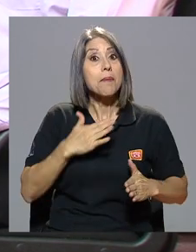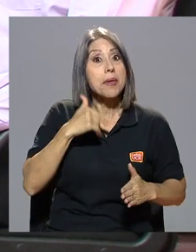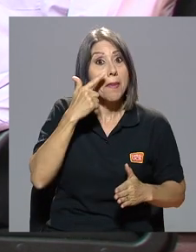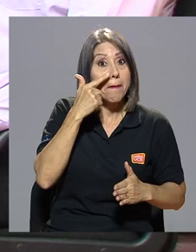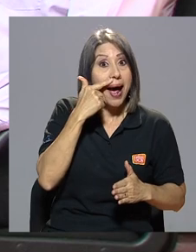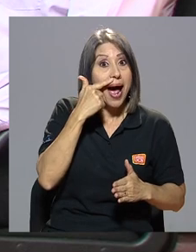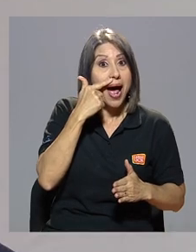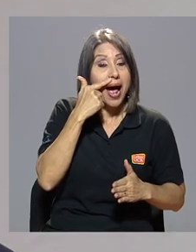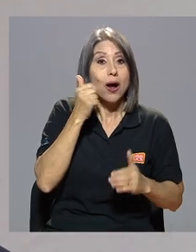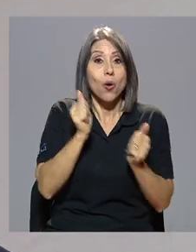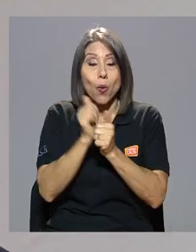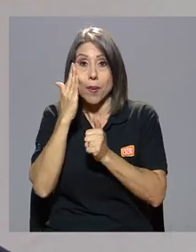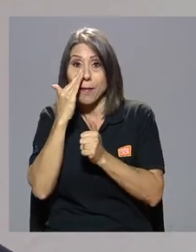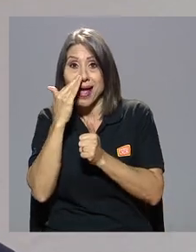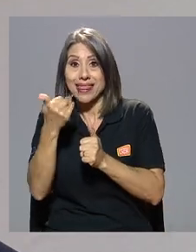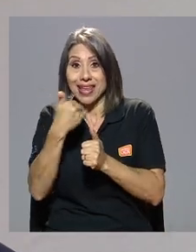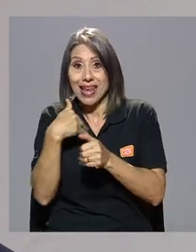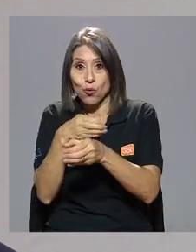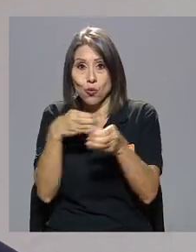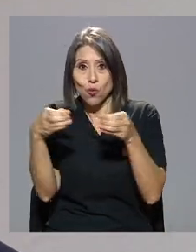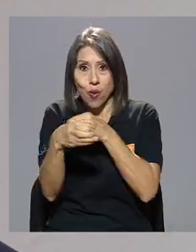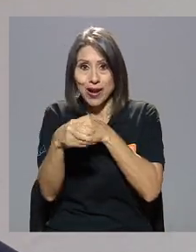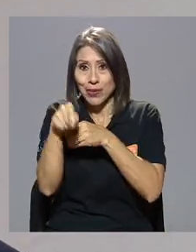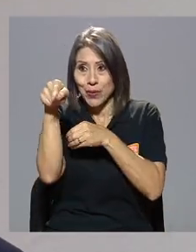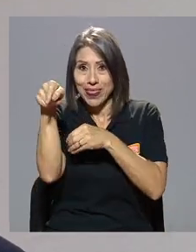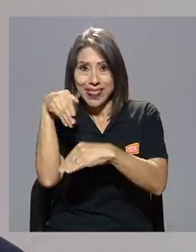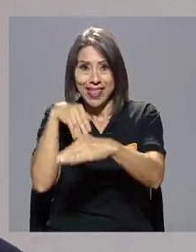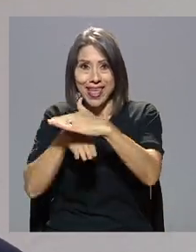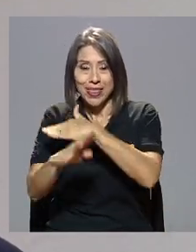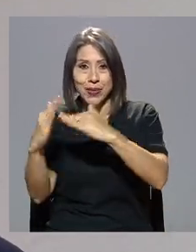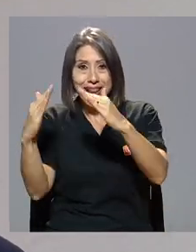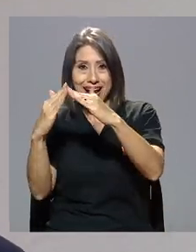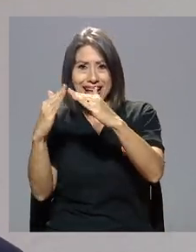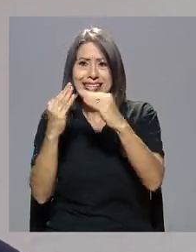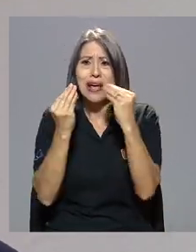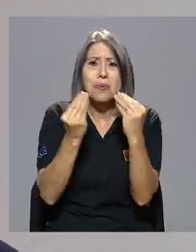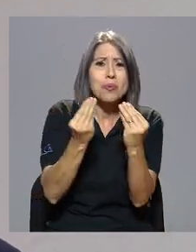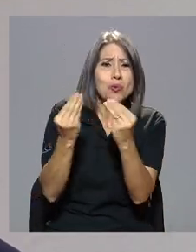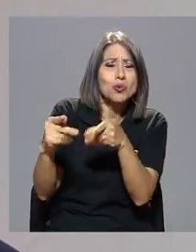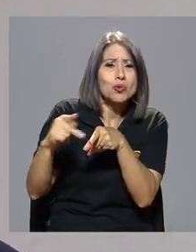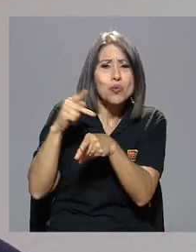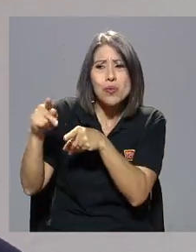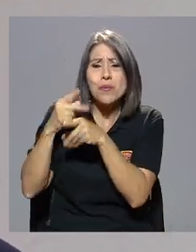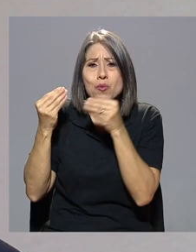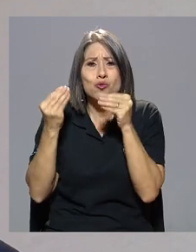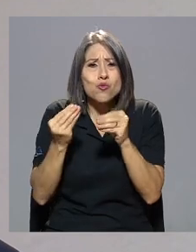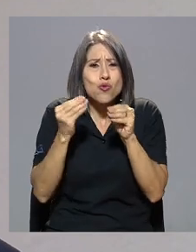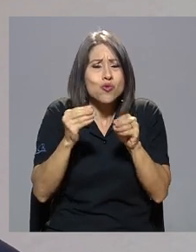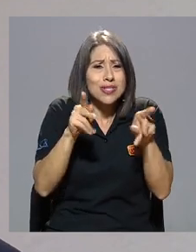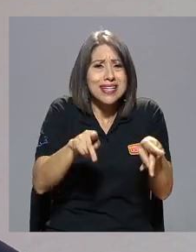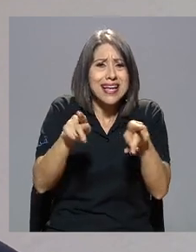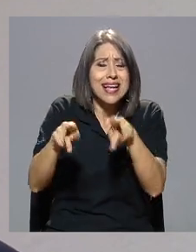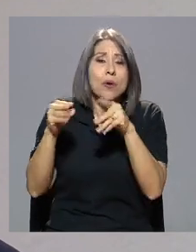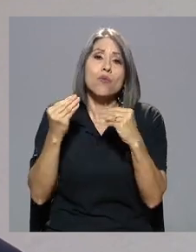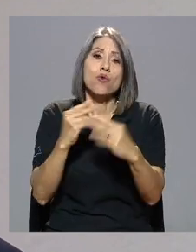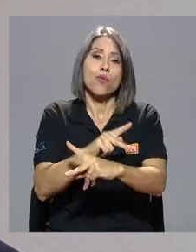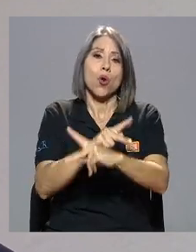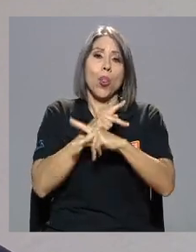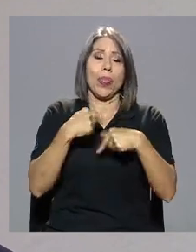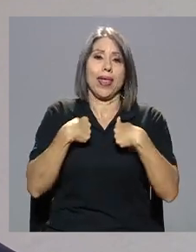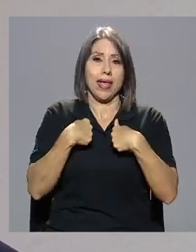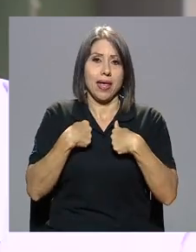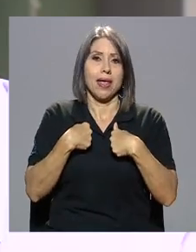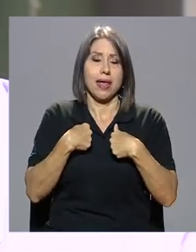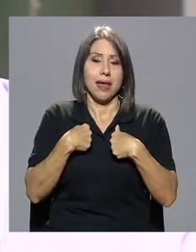cuarto con mi madre en esa casa y ahí lleno de primos, de chiquillos y muy